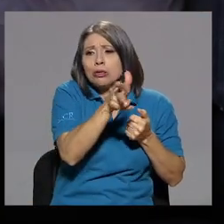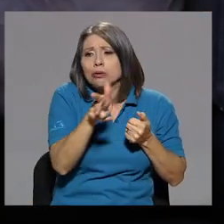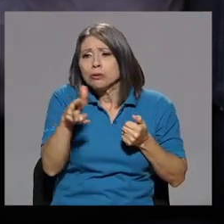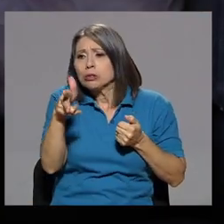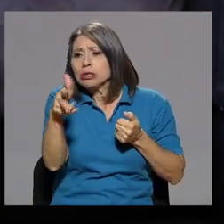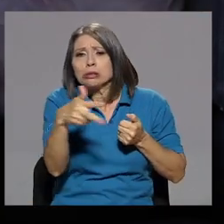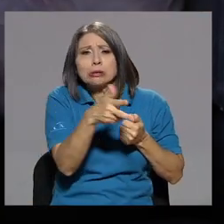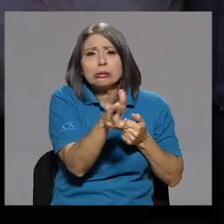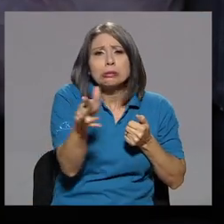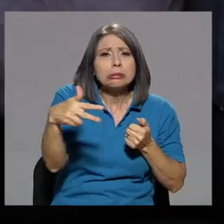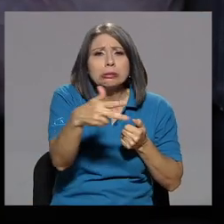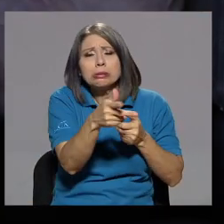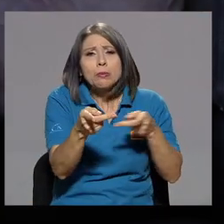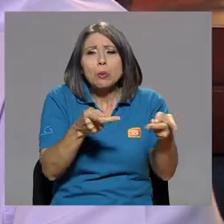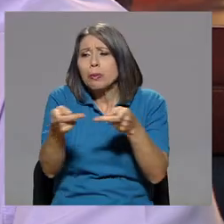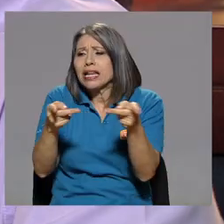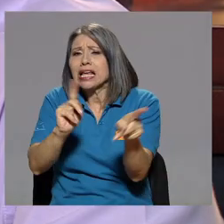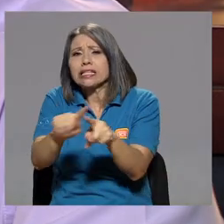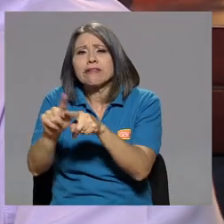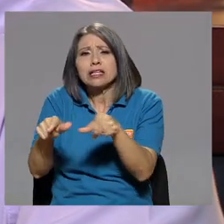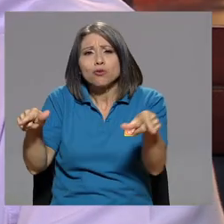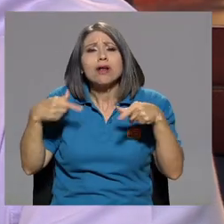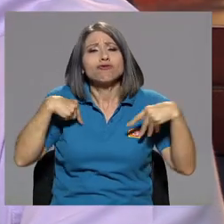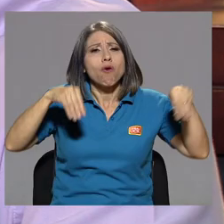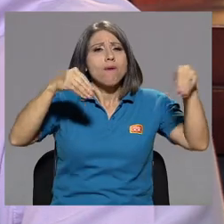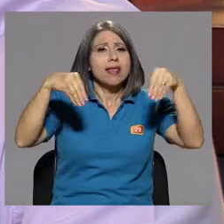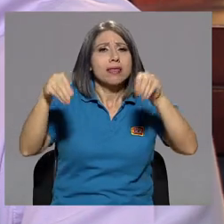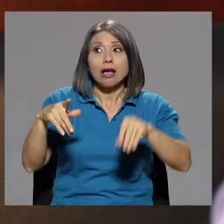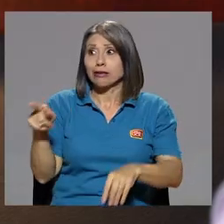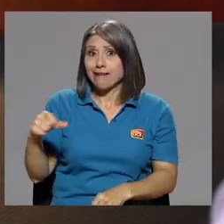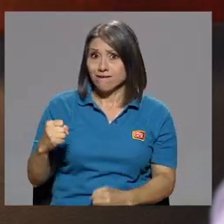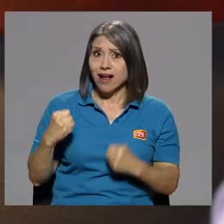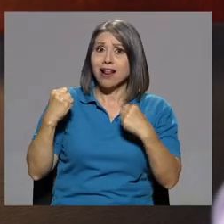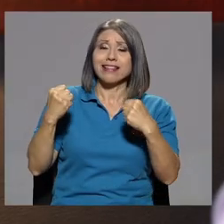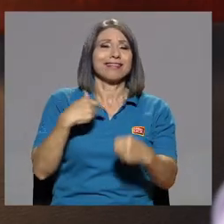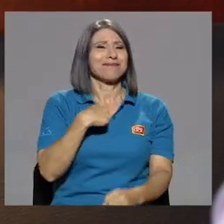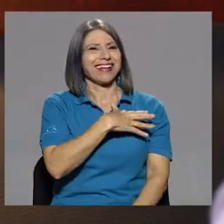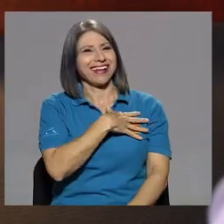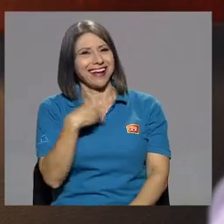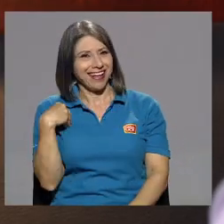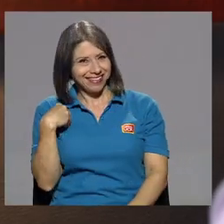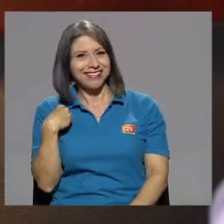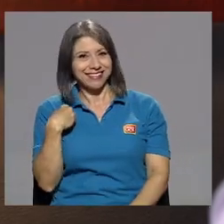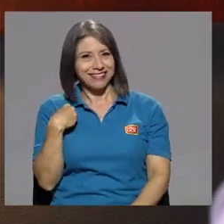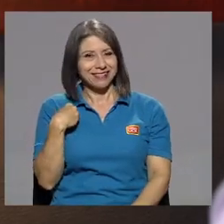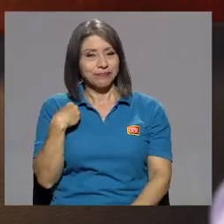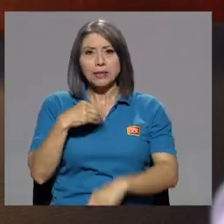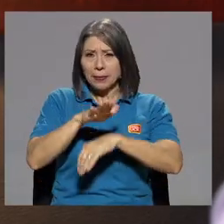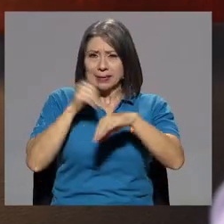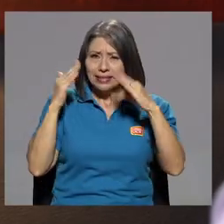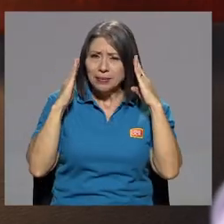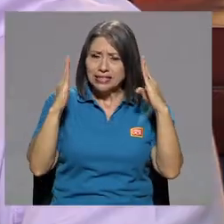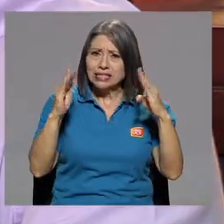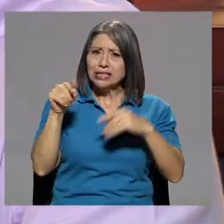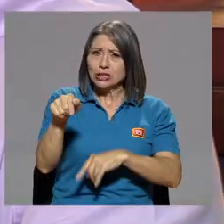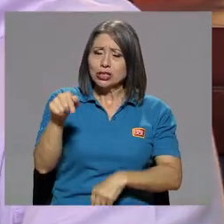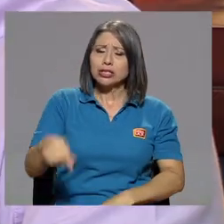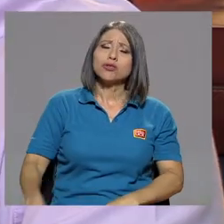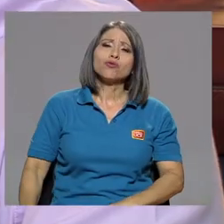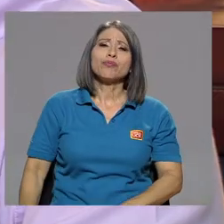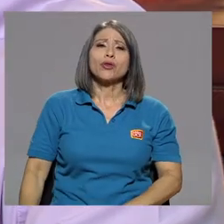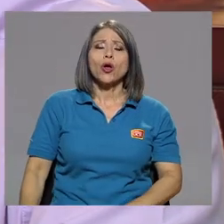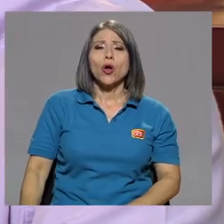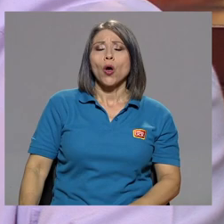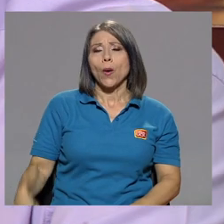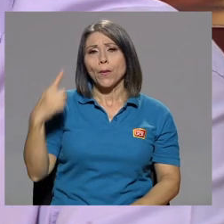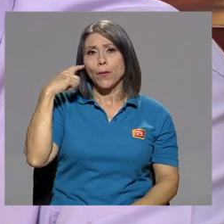y todas las pulperías. Yo vendía todo eso. Qué valiente, ¿verdad? Me encanta. Me llama mucho la atención eso porque